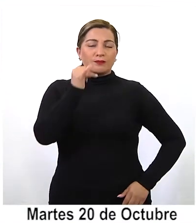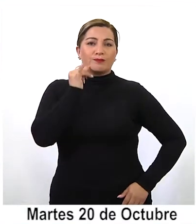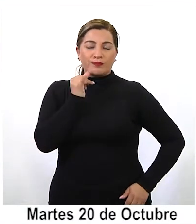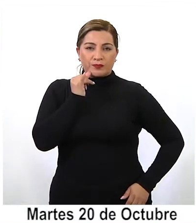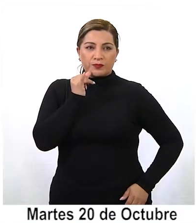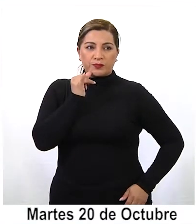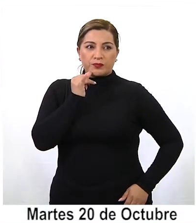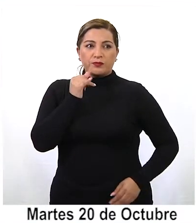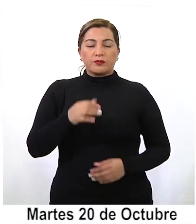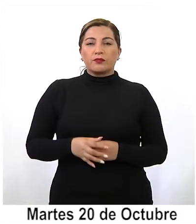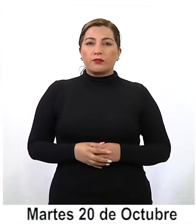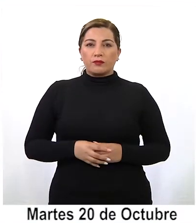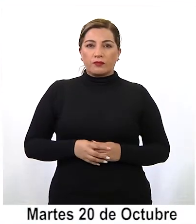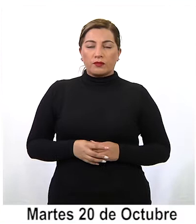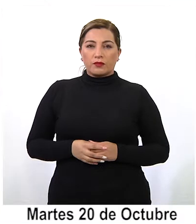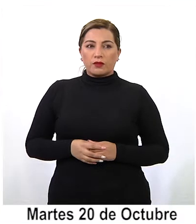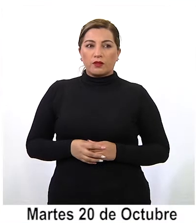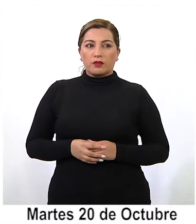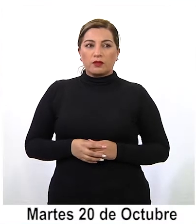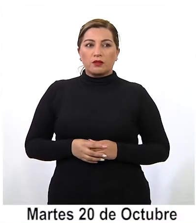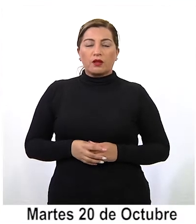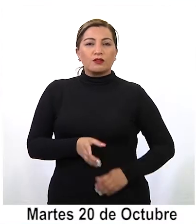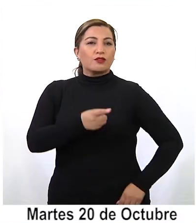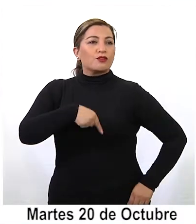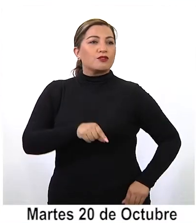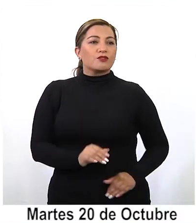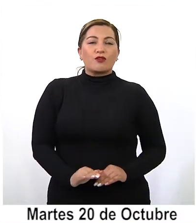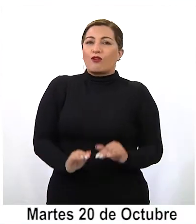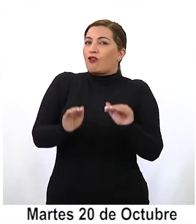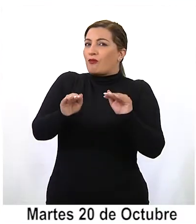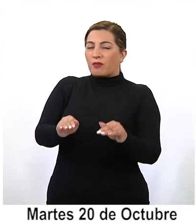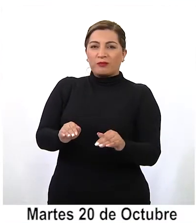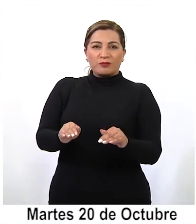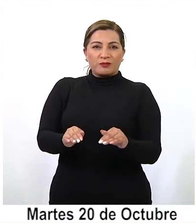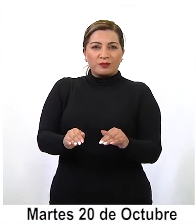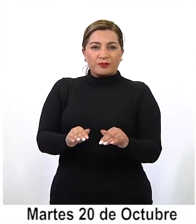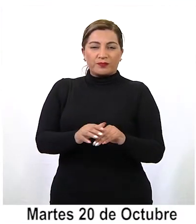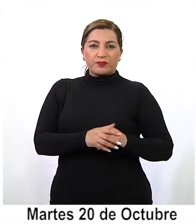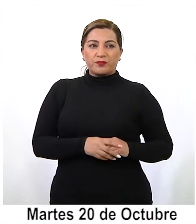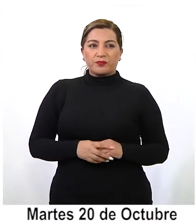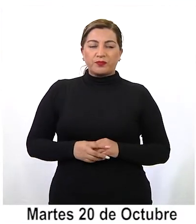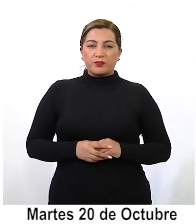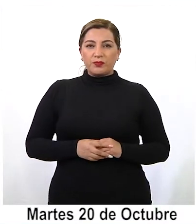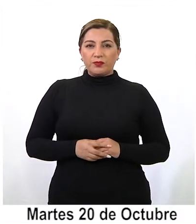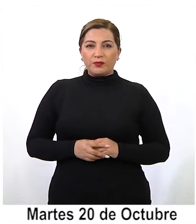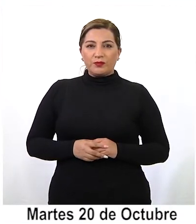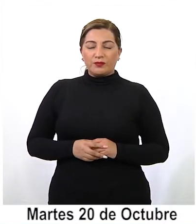estamos en la misma línea que todo el mundo está